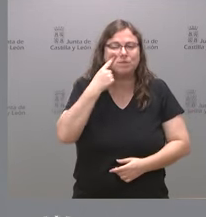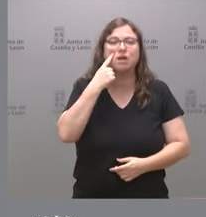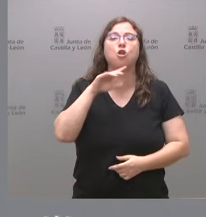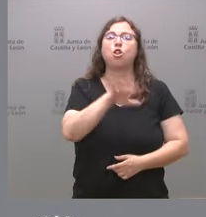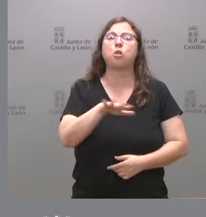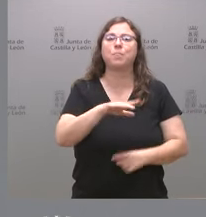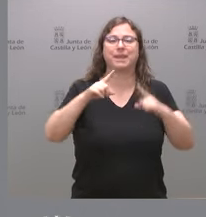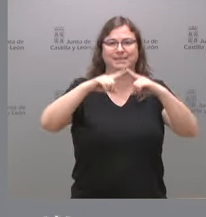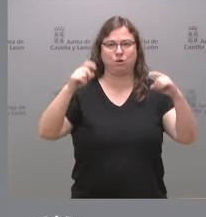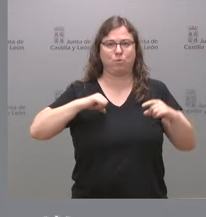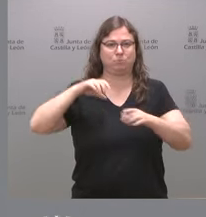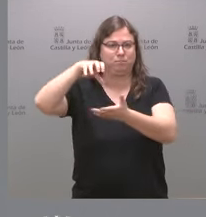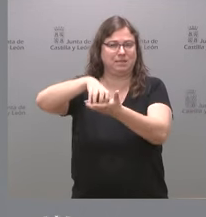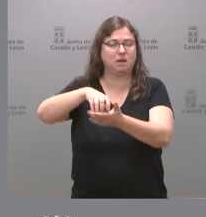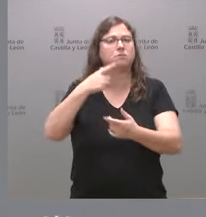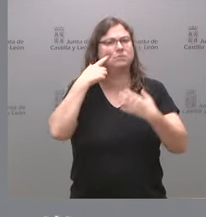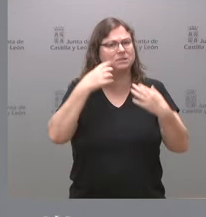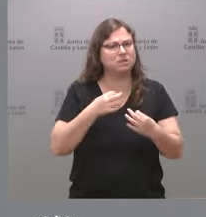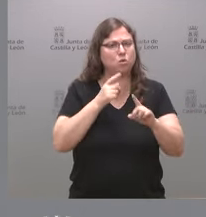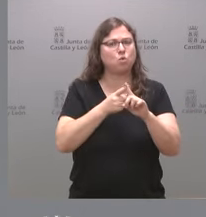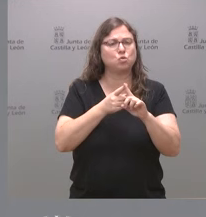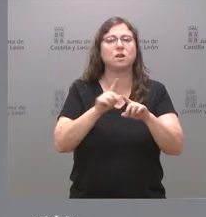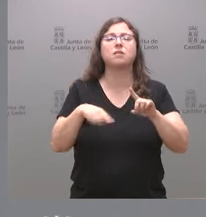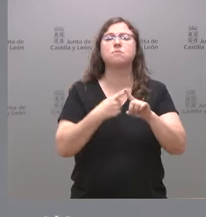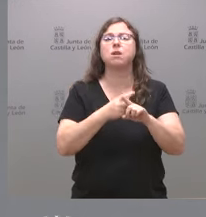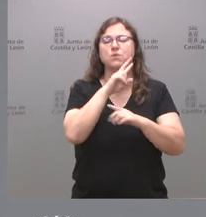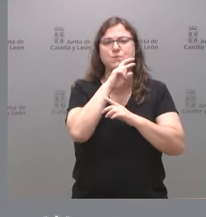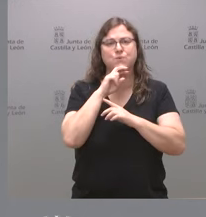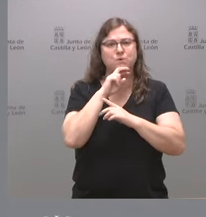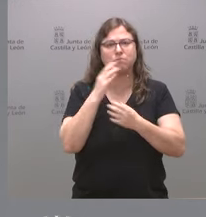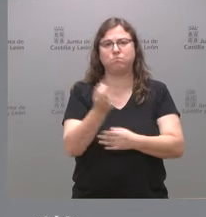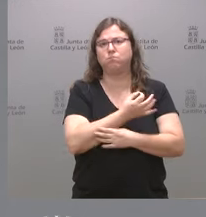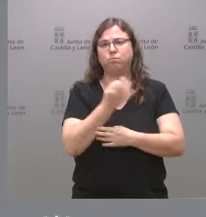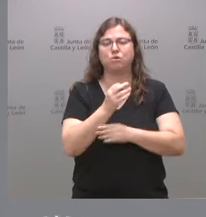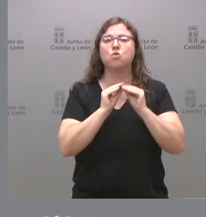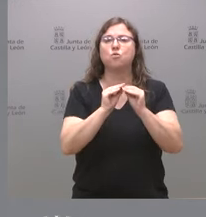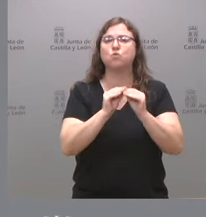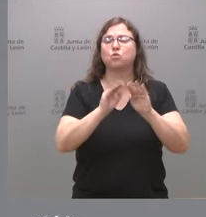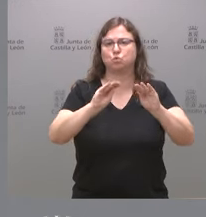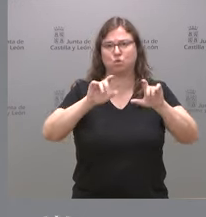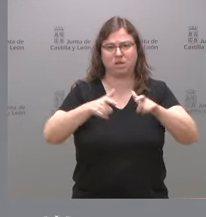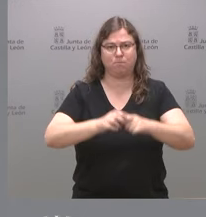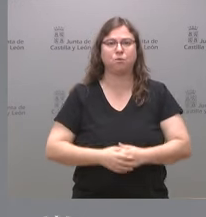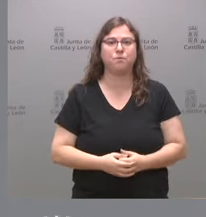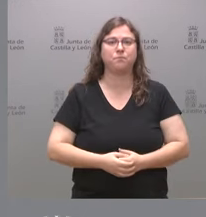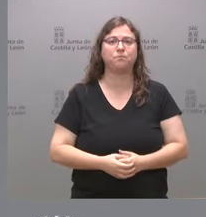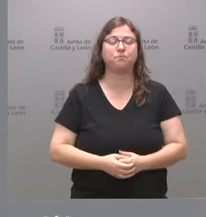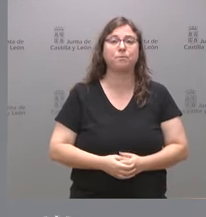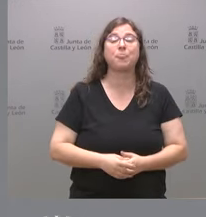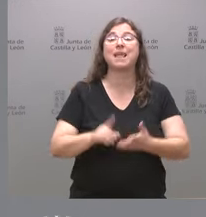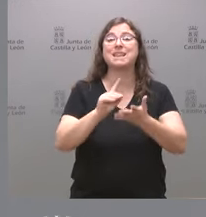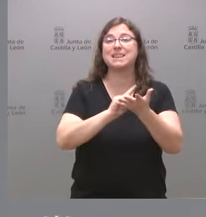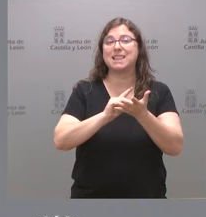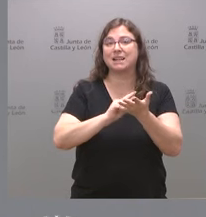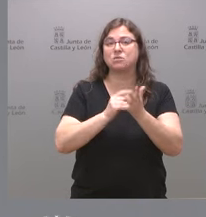contrato va garantizar la seguridad en la utilización de estos equipos y mantener en óptimas condiciones la operatividad de los mismos. Un dato,